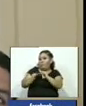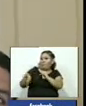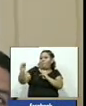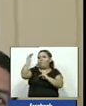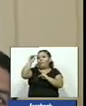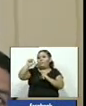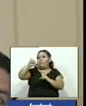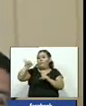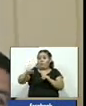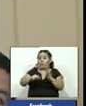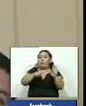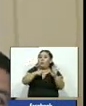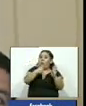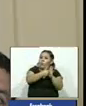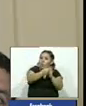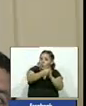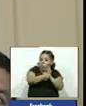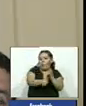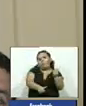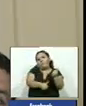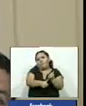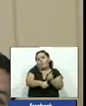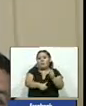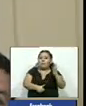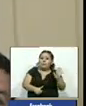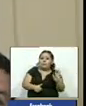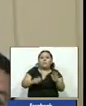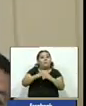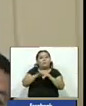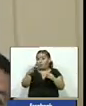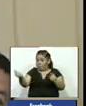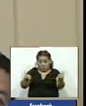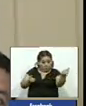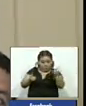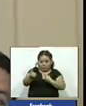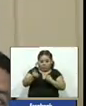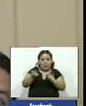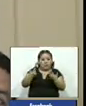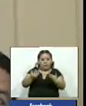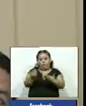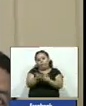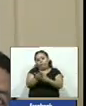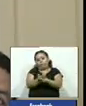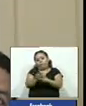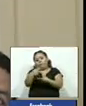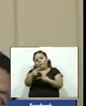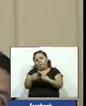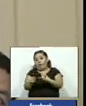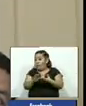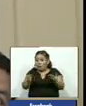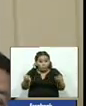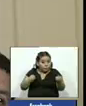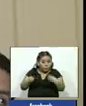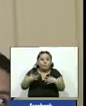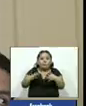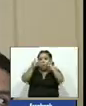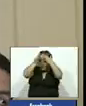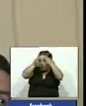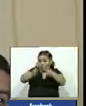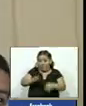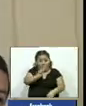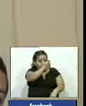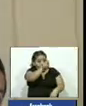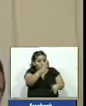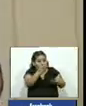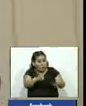titulares y los 5 magistrados como suplentes y después de eso ya la sala depurado el expediente toma una decisión final ¿ya comenzaron a